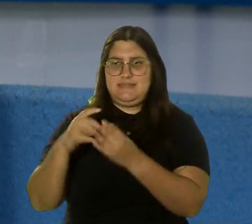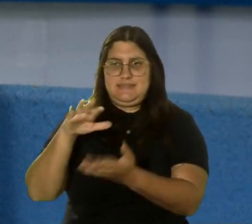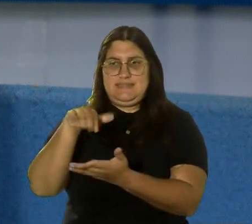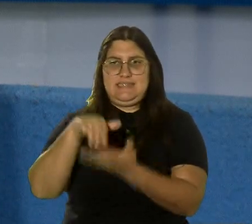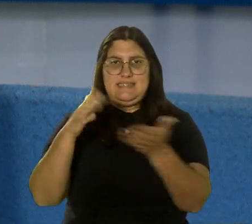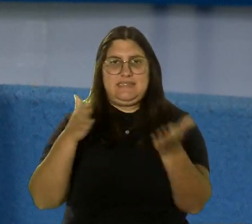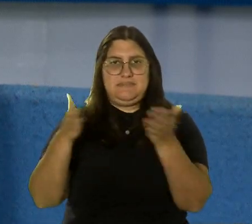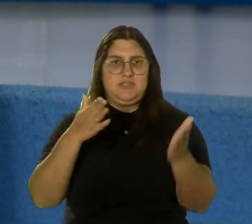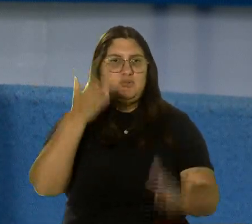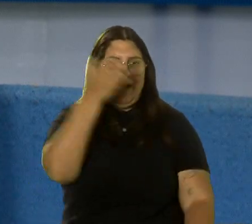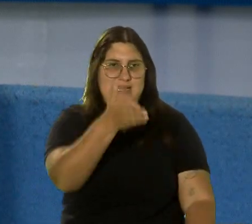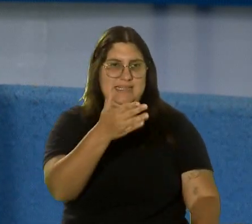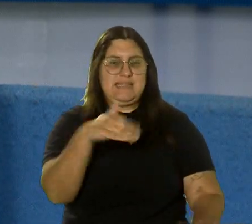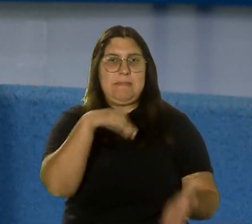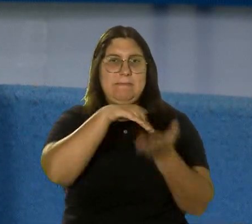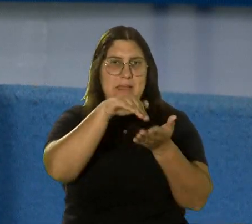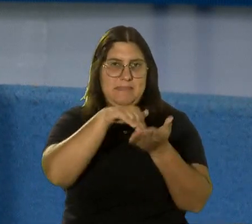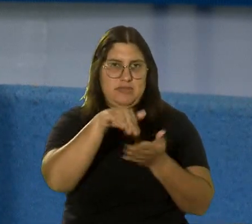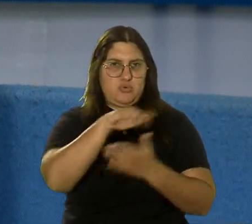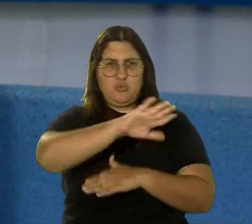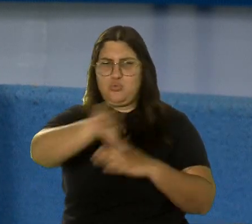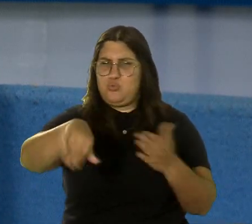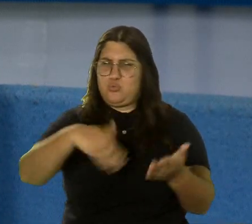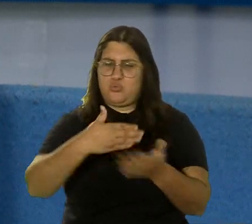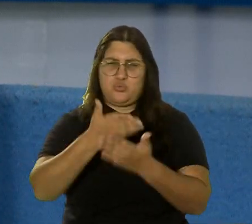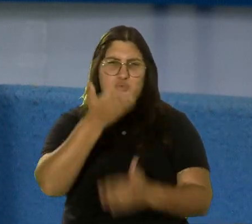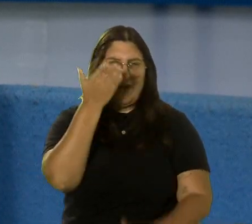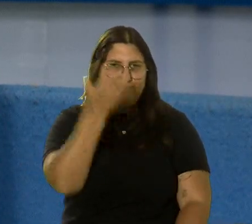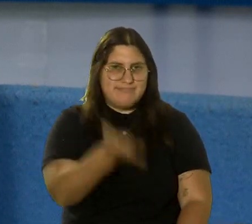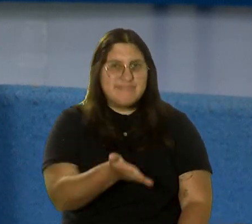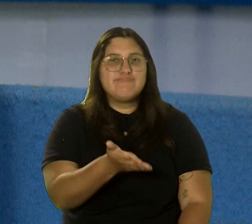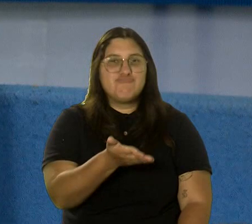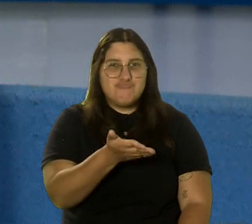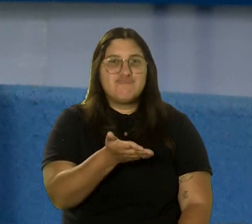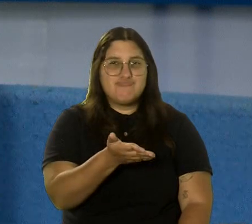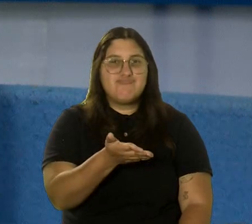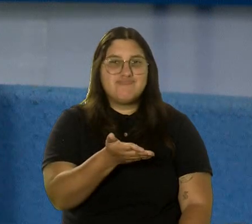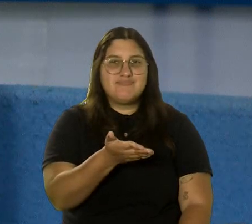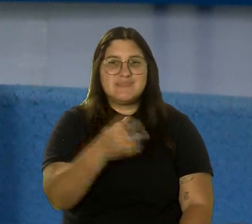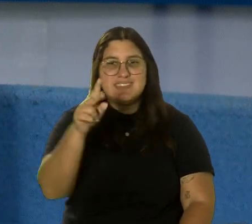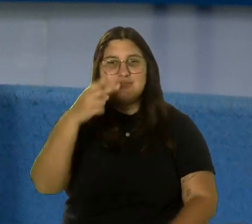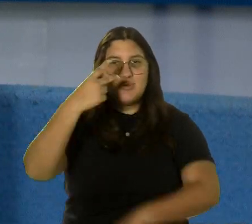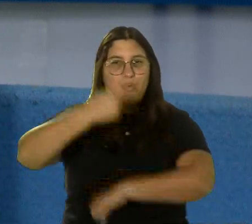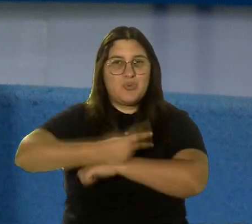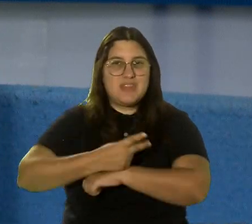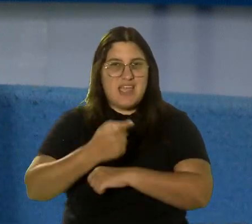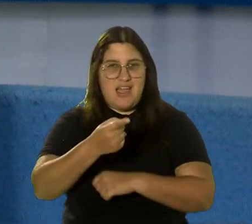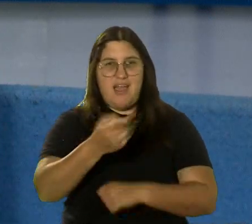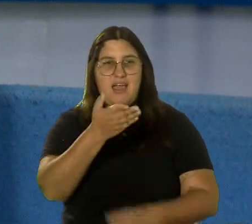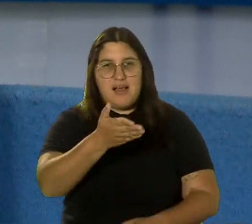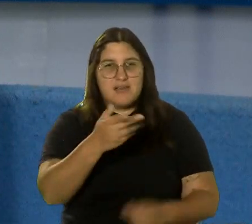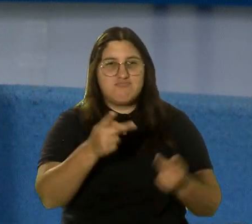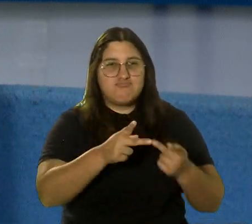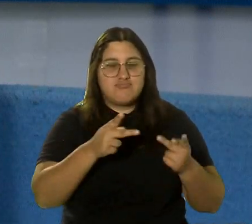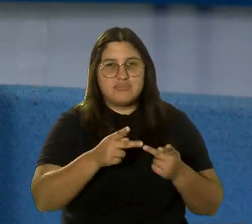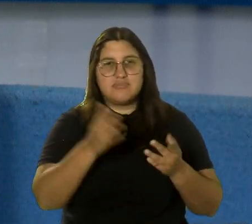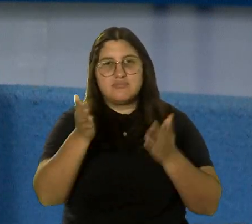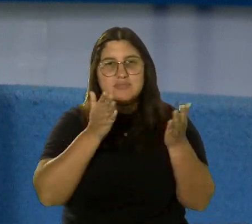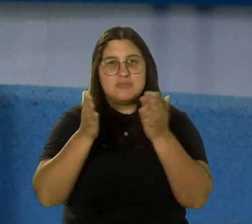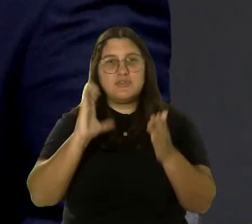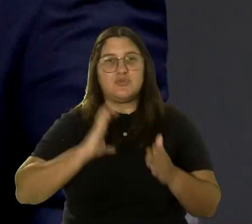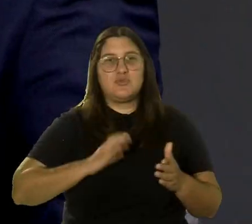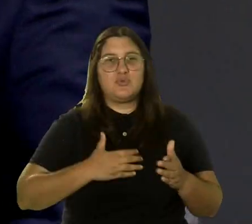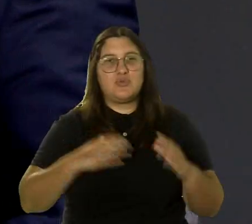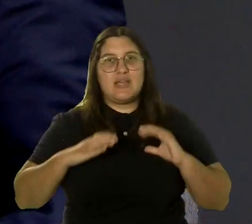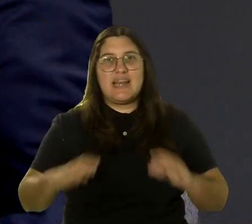Oficina de Gerencia de Permisos, Conexión Laboral, todo el personal del departamento va a estar esos dos días allí ubicado dando servicio a nuestros clientes.